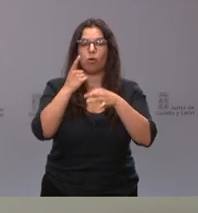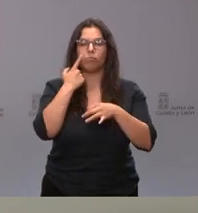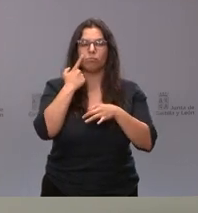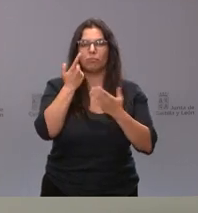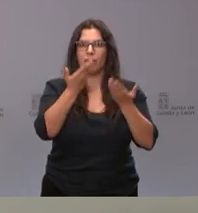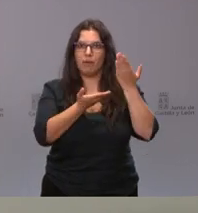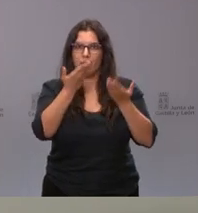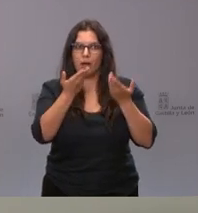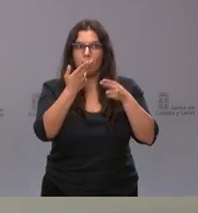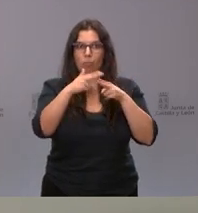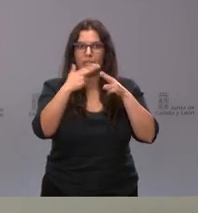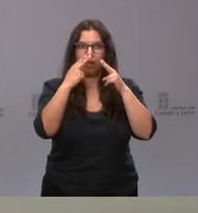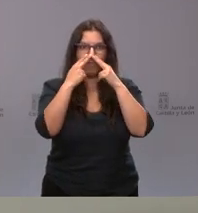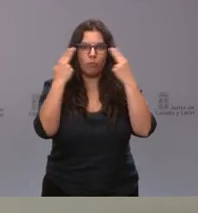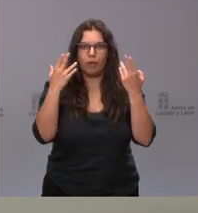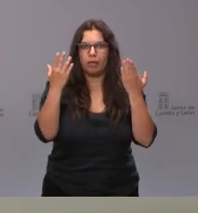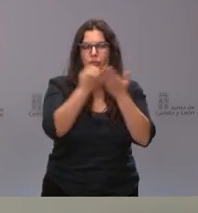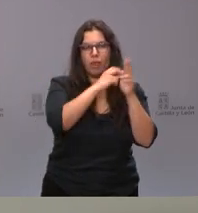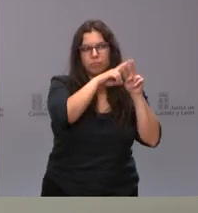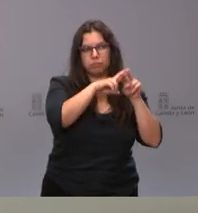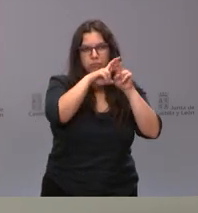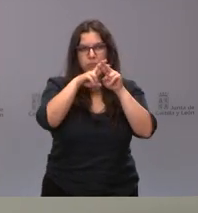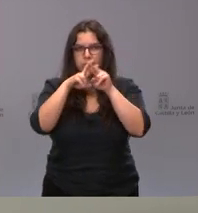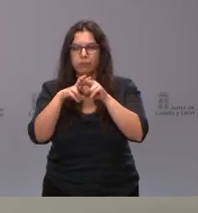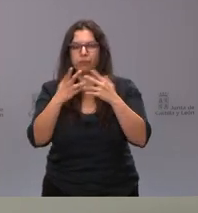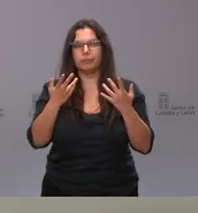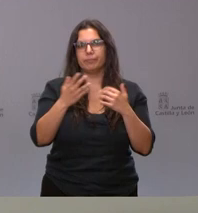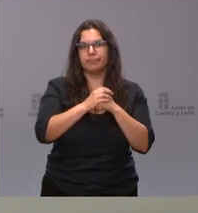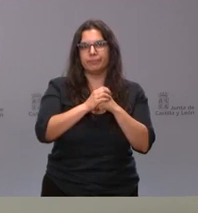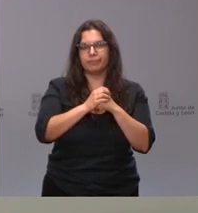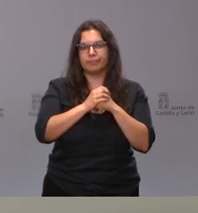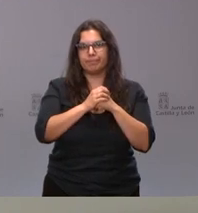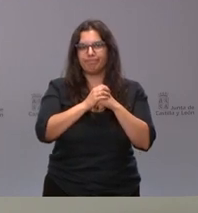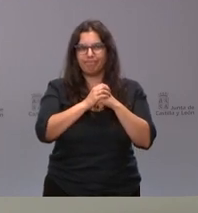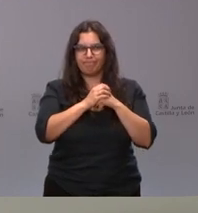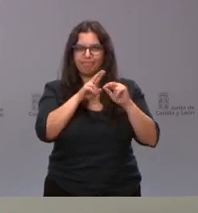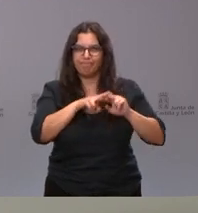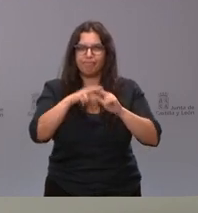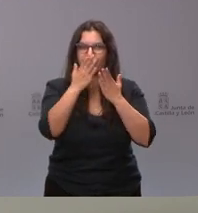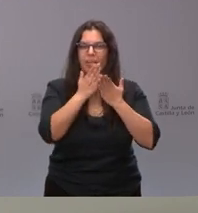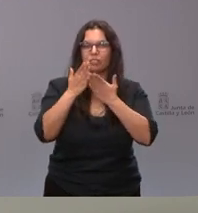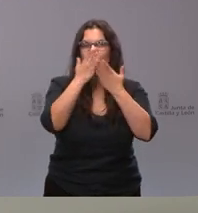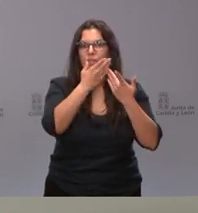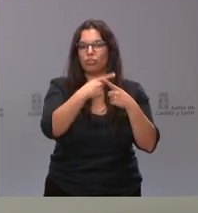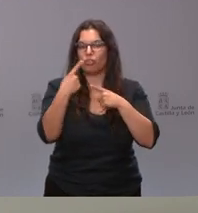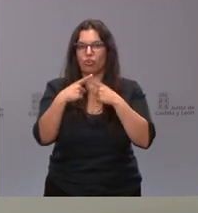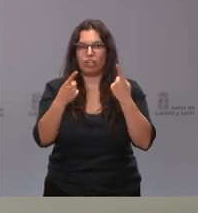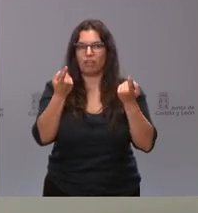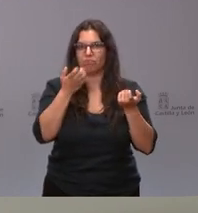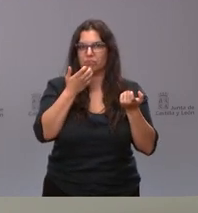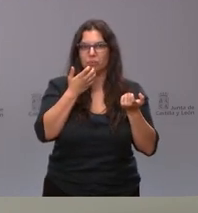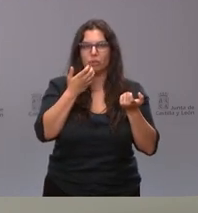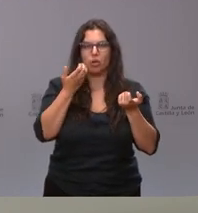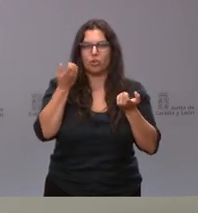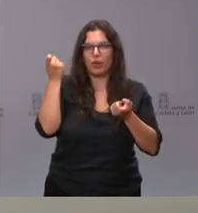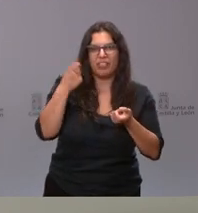evaluando todas las políticas públicas, el ir analizando aquellas cuestiones que son absolutamente imprescindibles y necesarias,